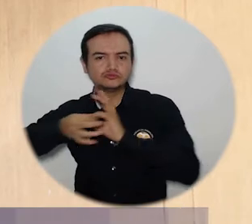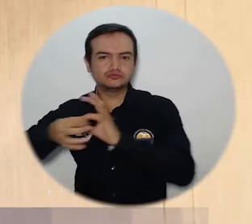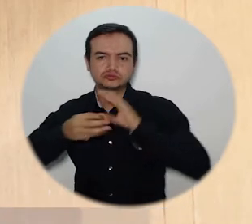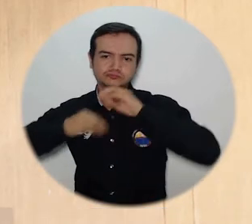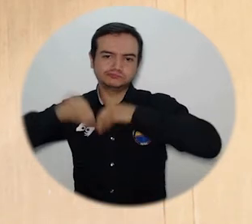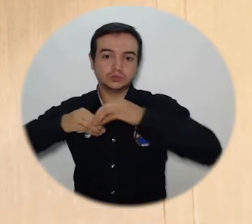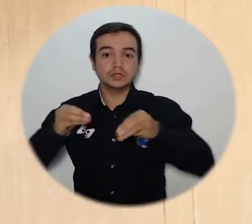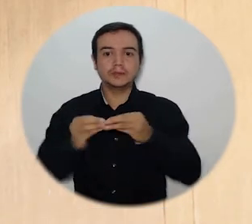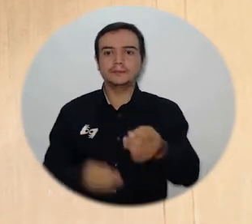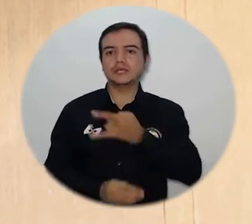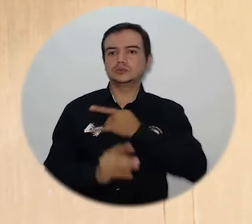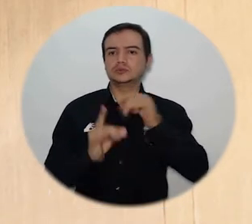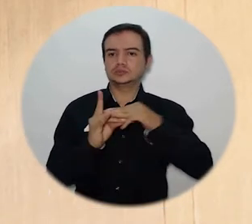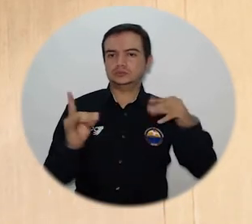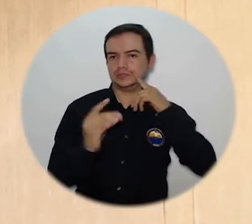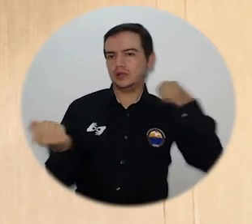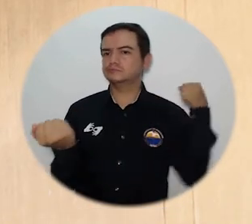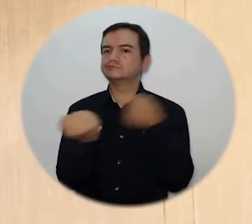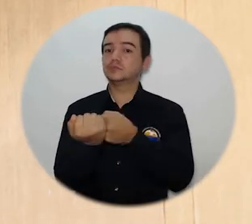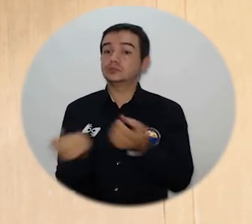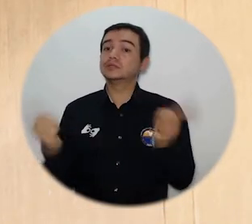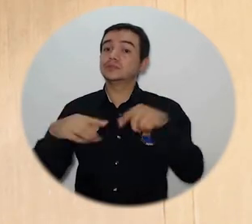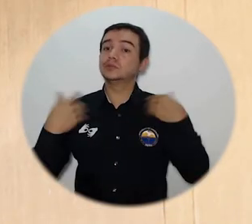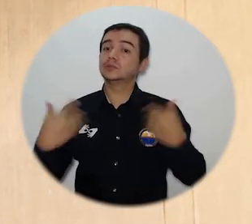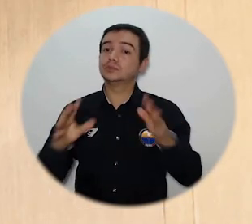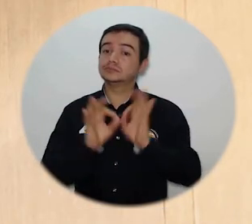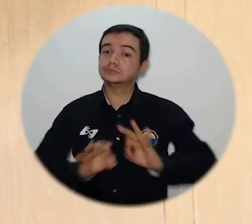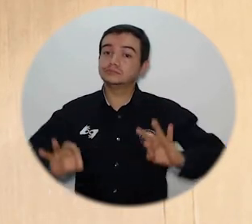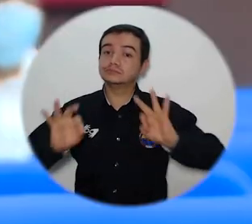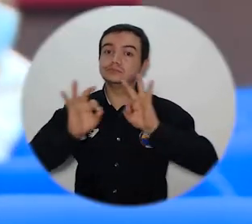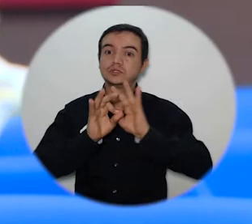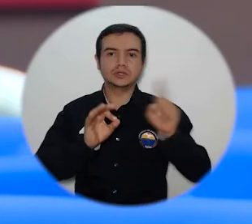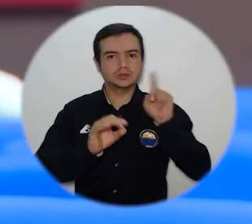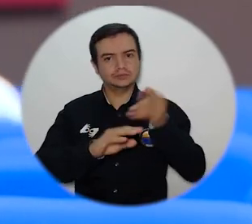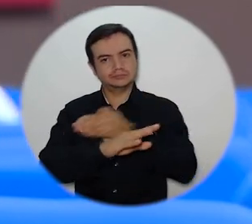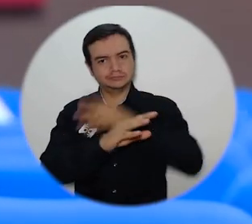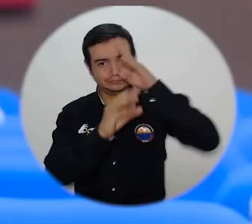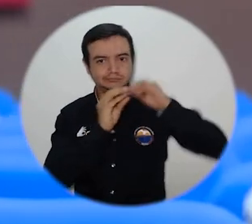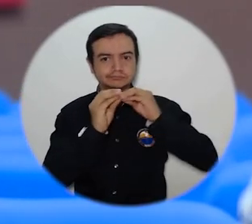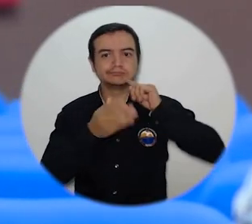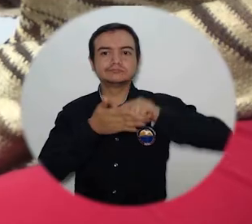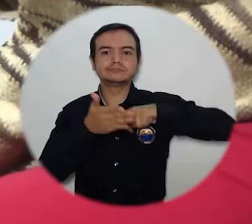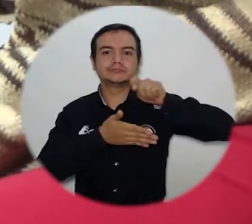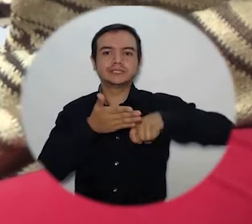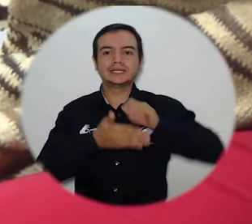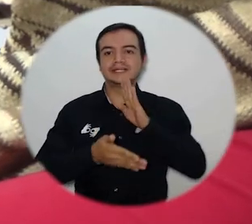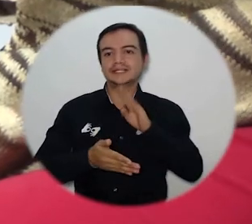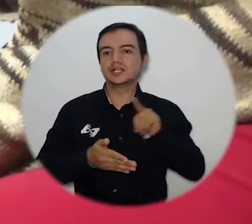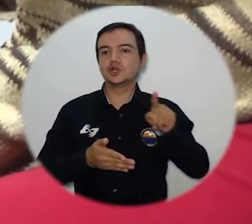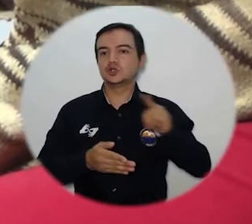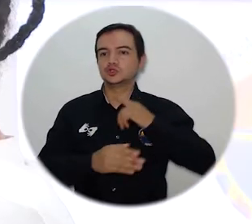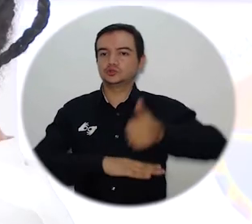universidad del magdalena esto es parte de los acuerdos programáticos del señor rector pablo vera y el apoyo que hemos tenido por parte de la universidad ha sido